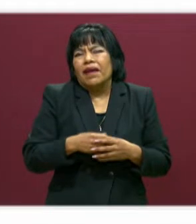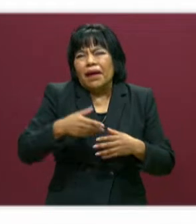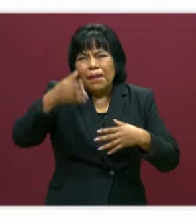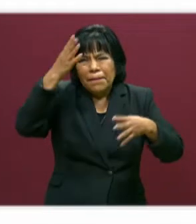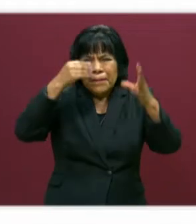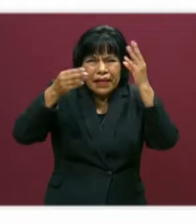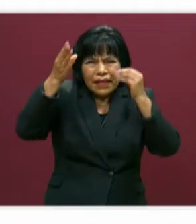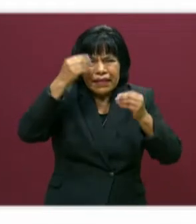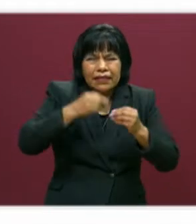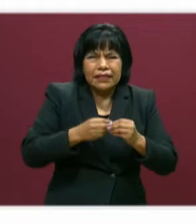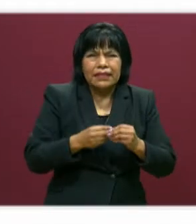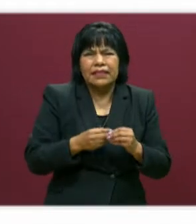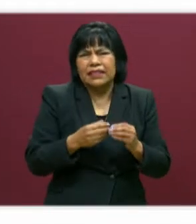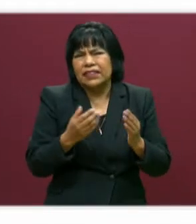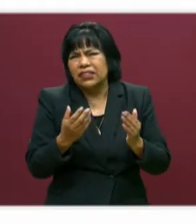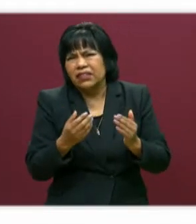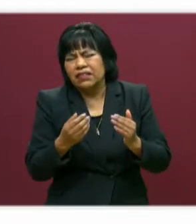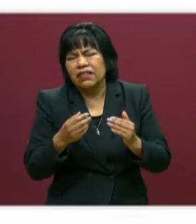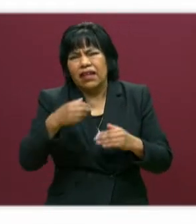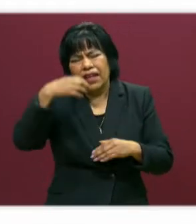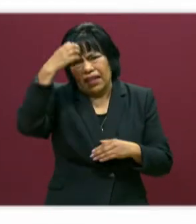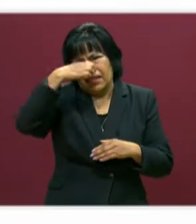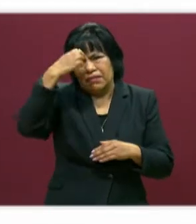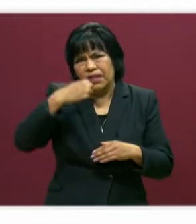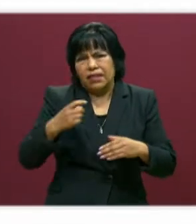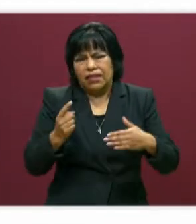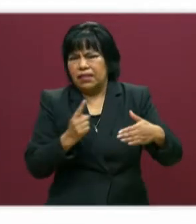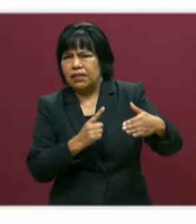inductivo, encarnado.